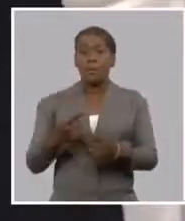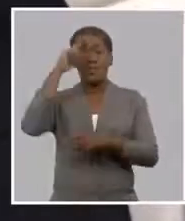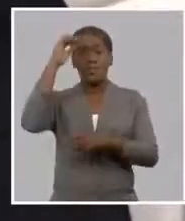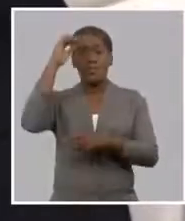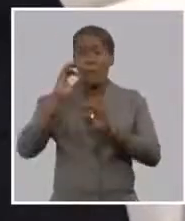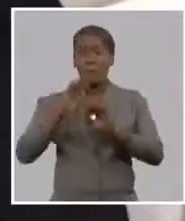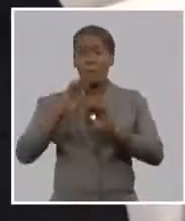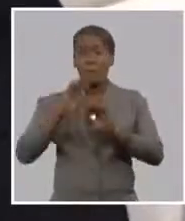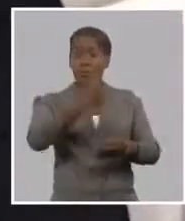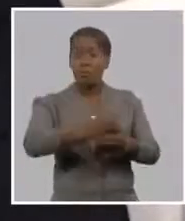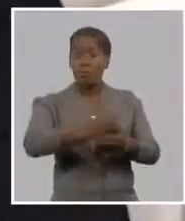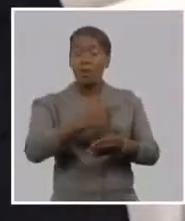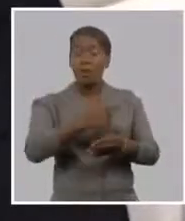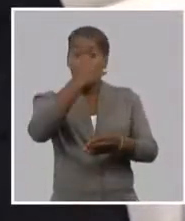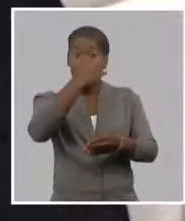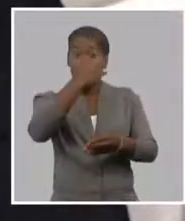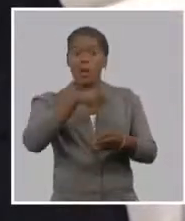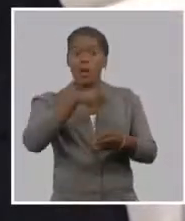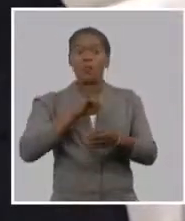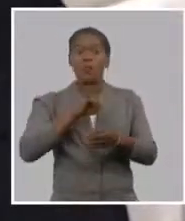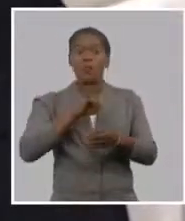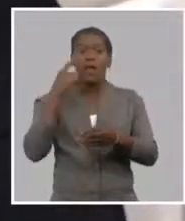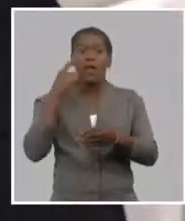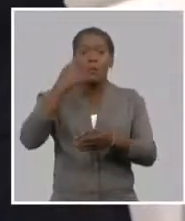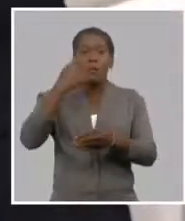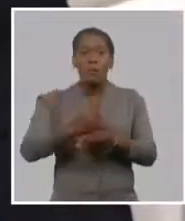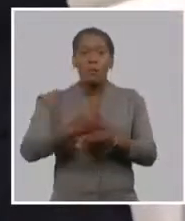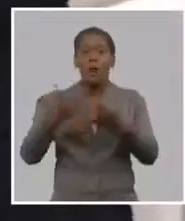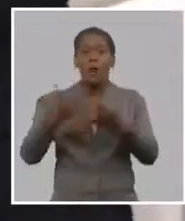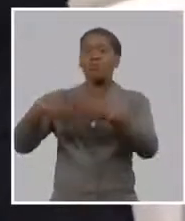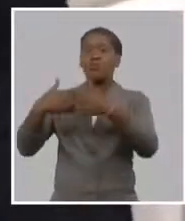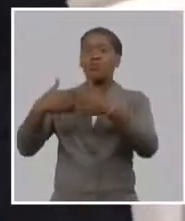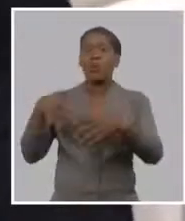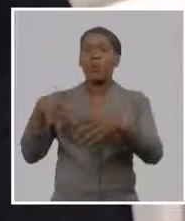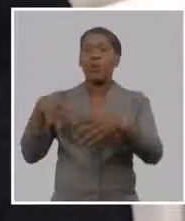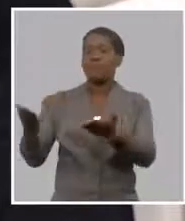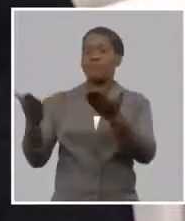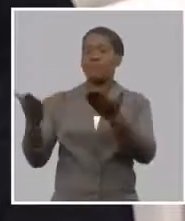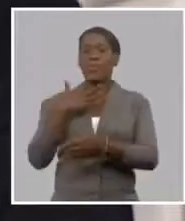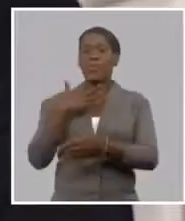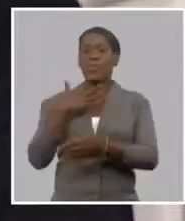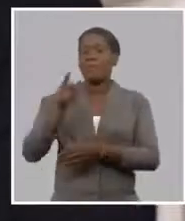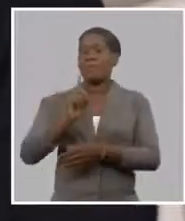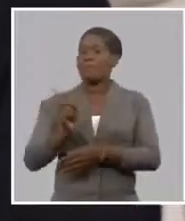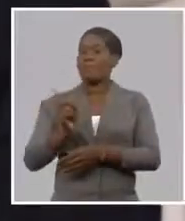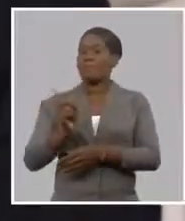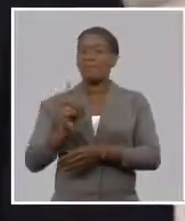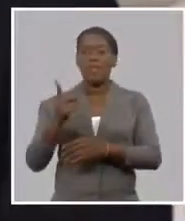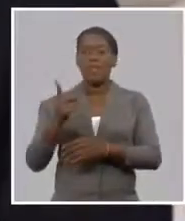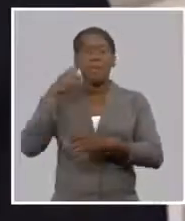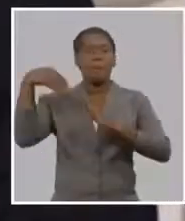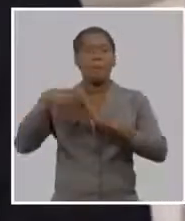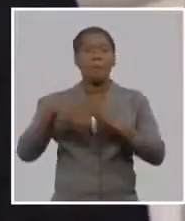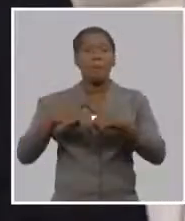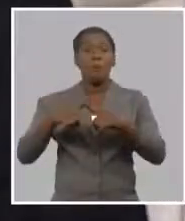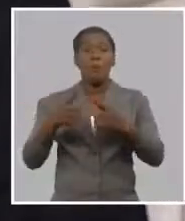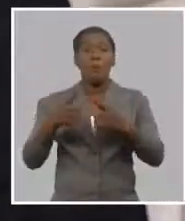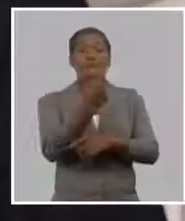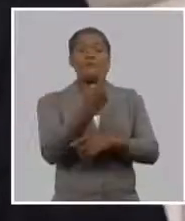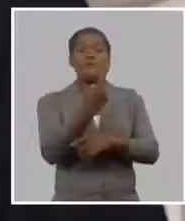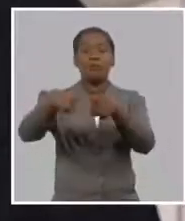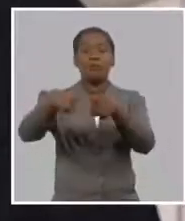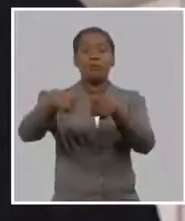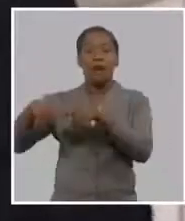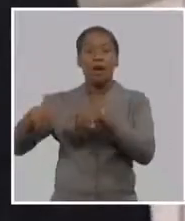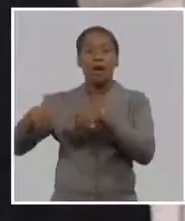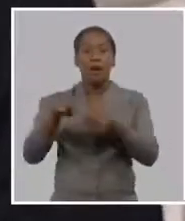todos los recursos que requiere nuestro país en la producción de alimentos bueno pues esos rendimientos no van a ser válidos por lo tanto hay una flexibilidad en ese sentido entonces tendríamos que